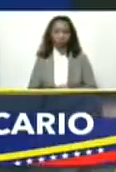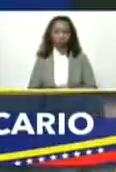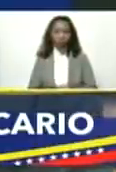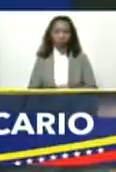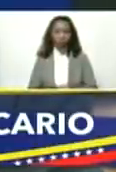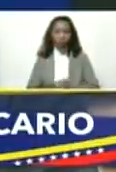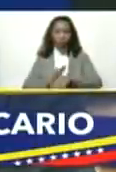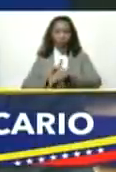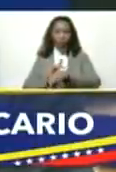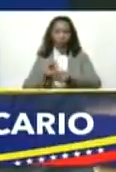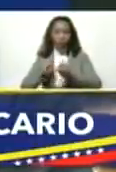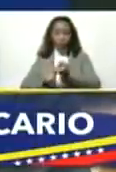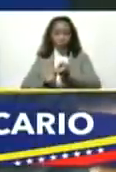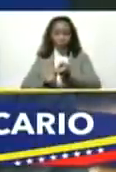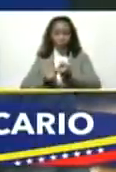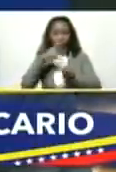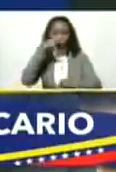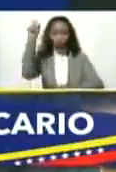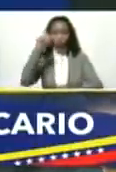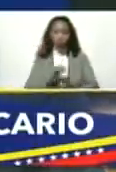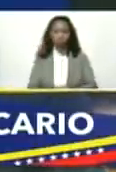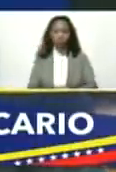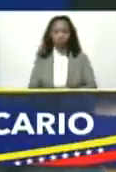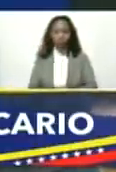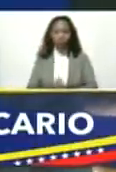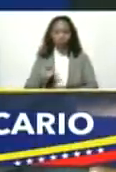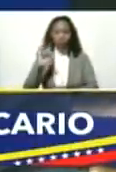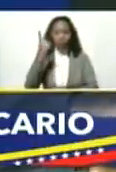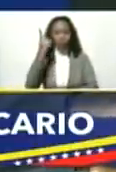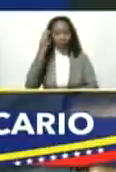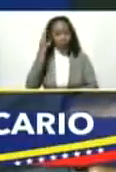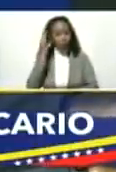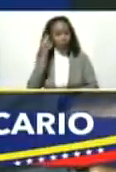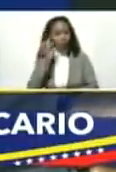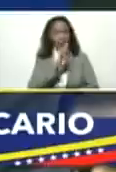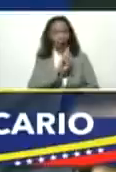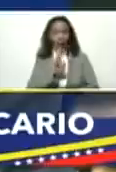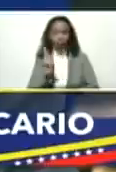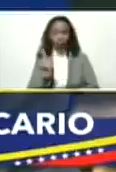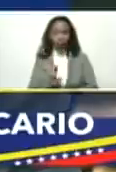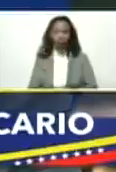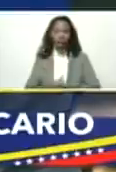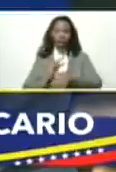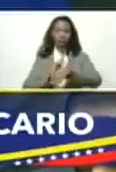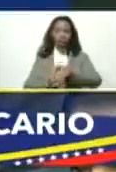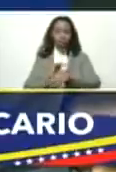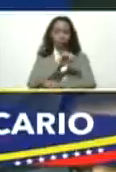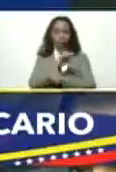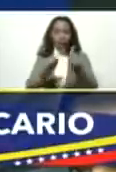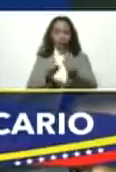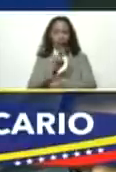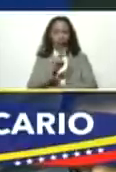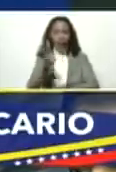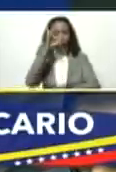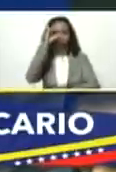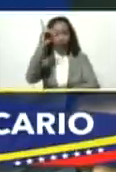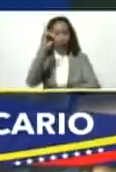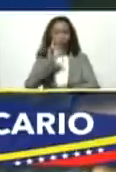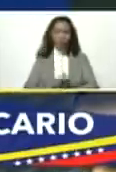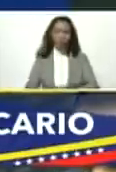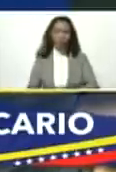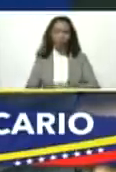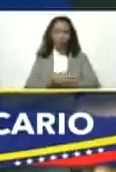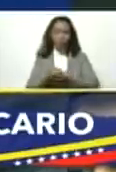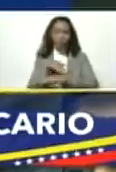doctora Cilia Flores primera dama de la república doctora Delcy Rodríguez vicepresidenta ejecutiva de la república de